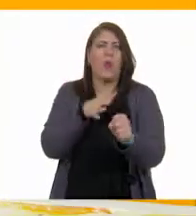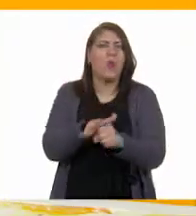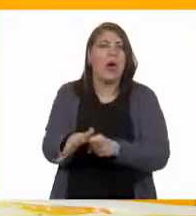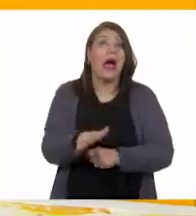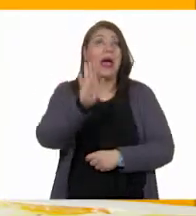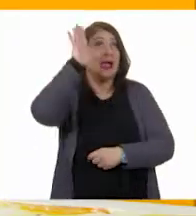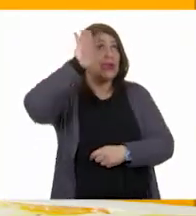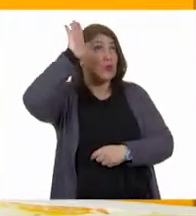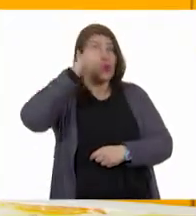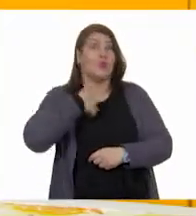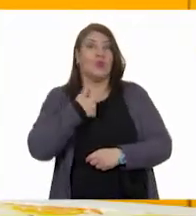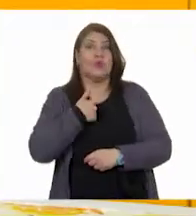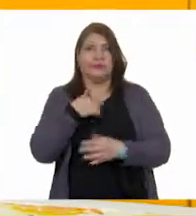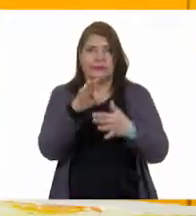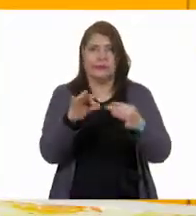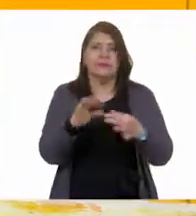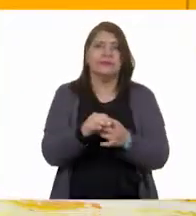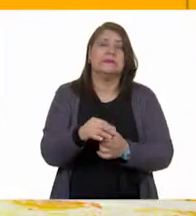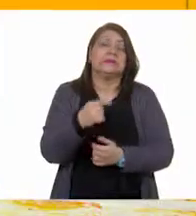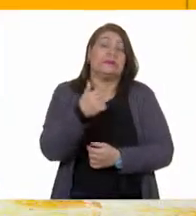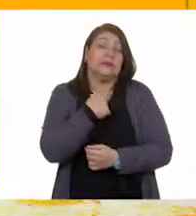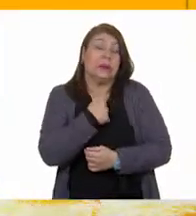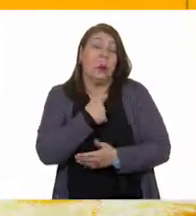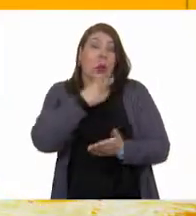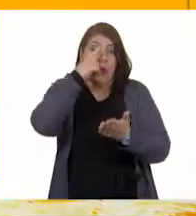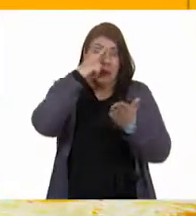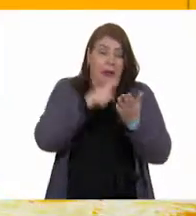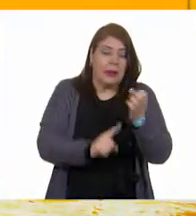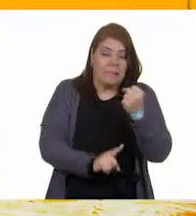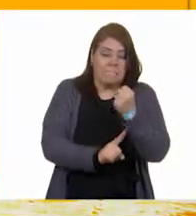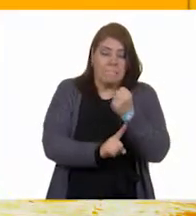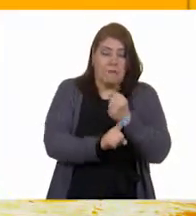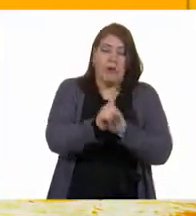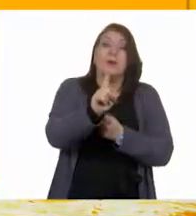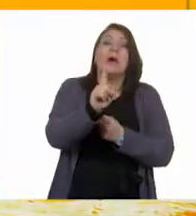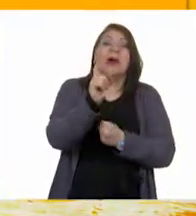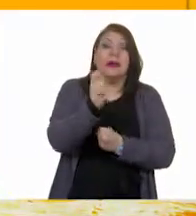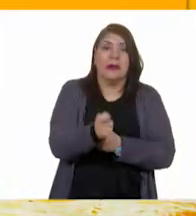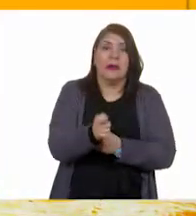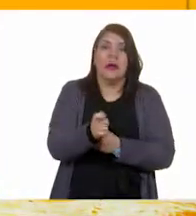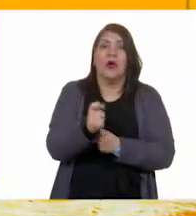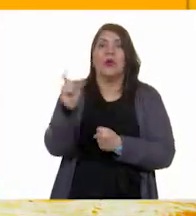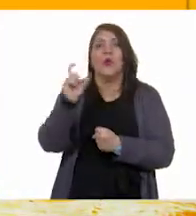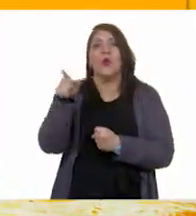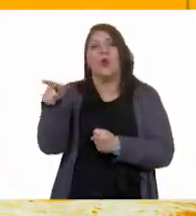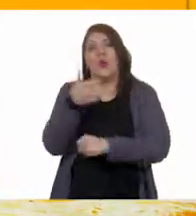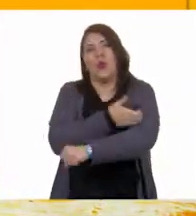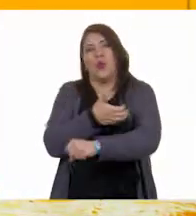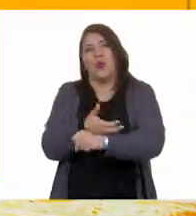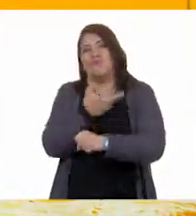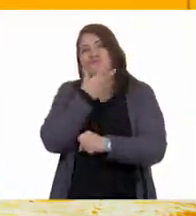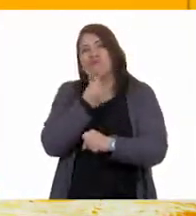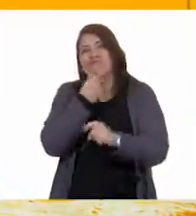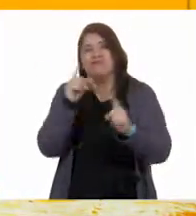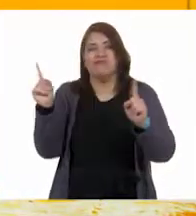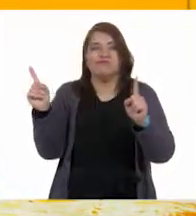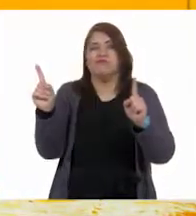yo, maestra. A ver, Gloria. Yo creo que el conflicto empieza cuando el compañero está distraído y